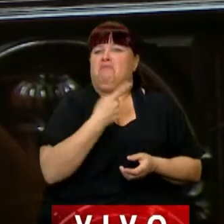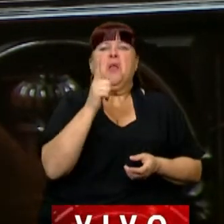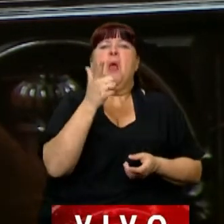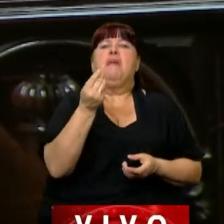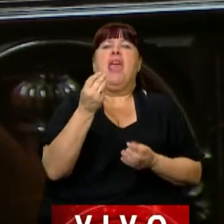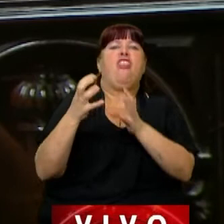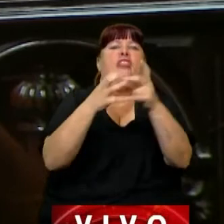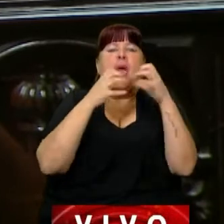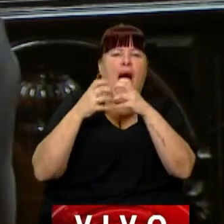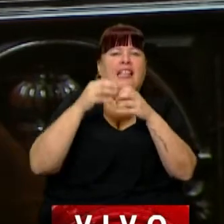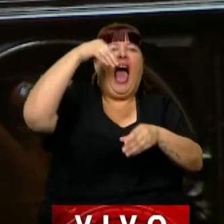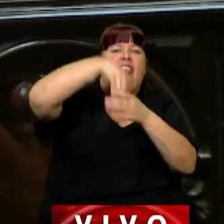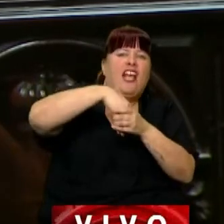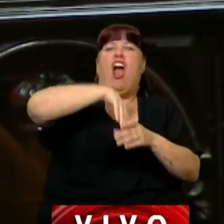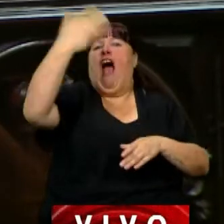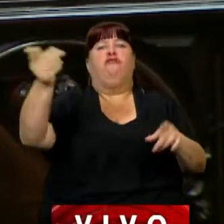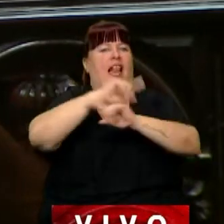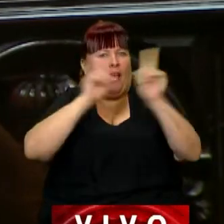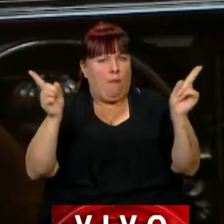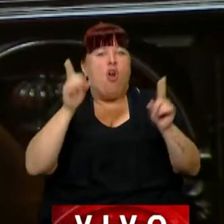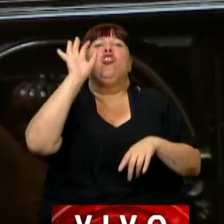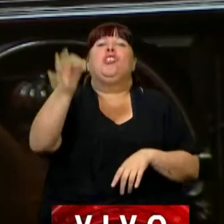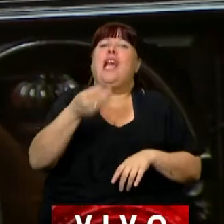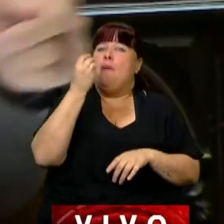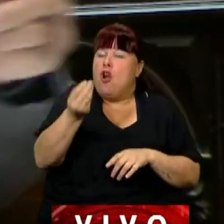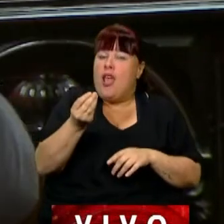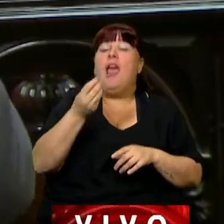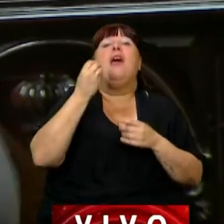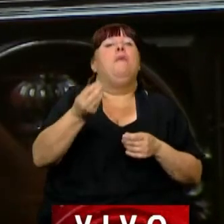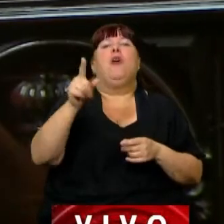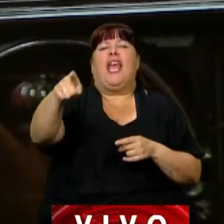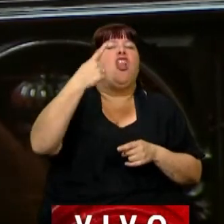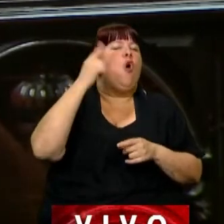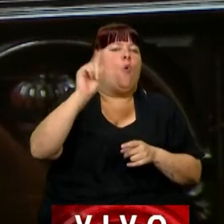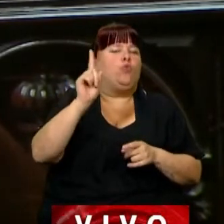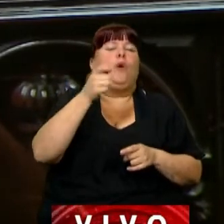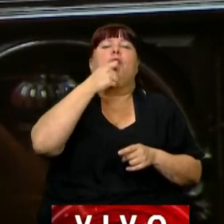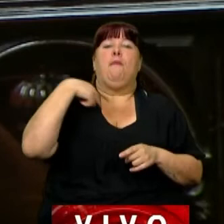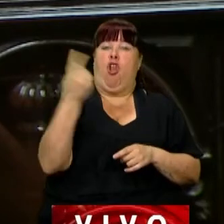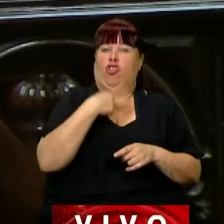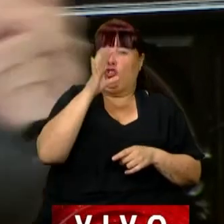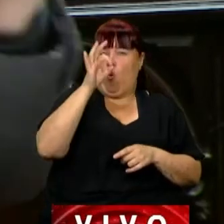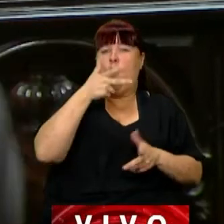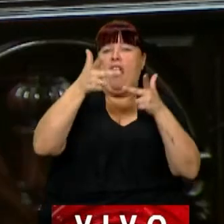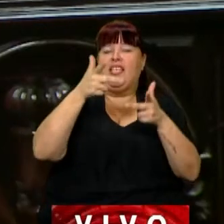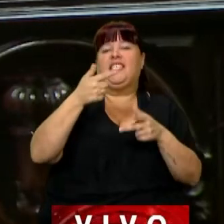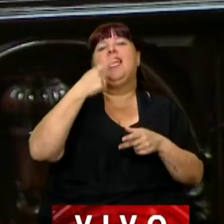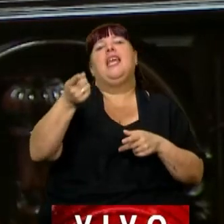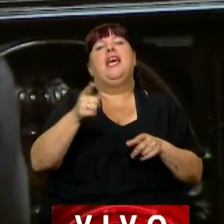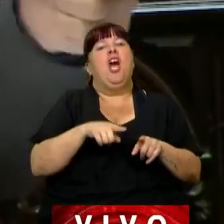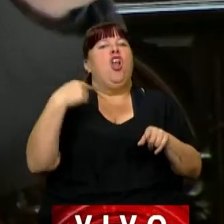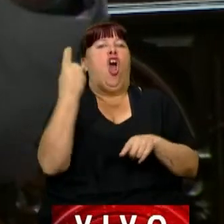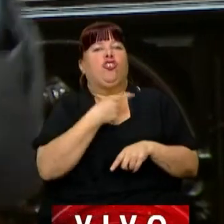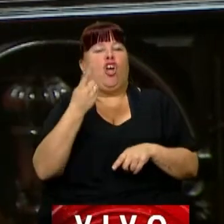miedo al debate interno ni externo. ¿Sabe por qué? Porque no va a escuchar en nosotros que nos dicen